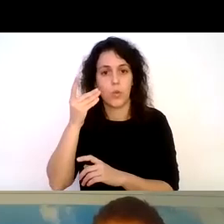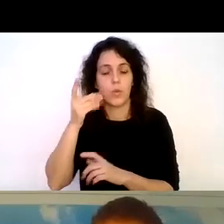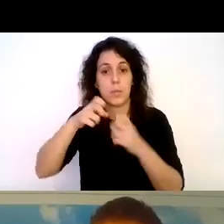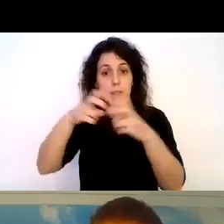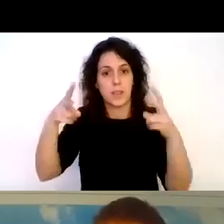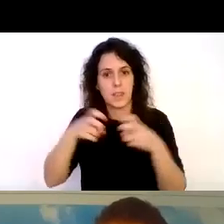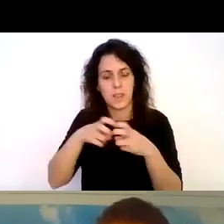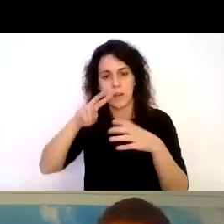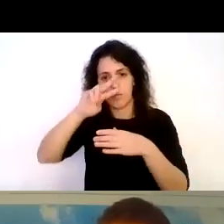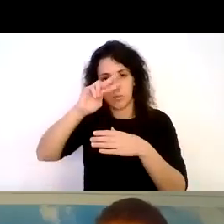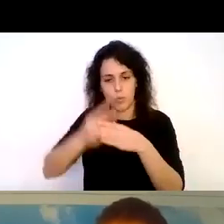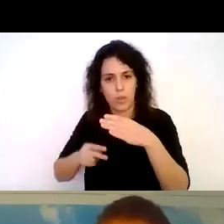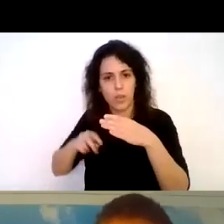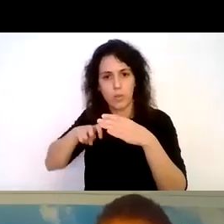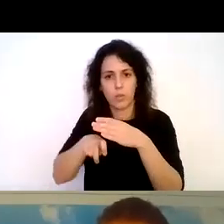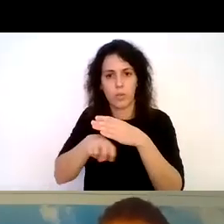Condes Chile